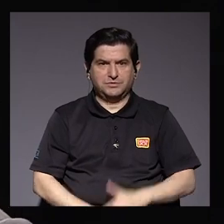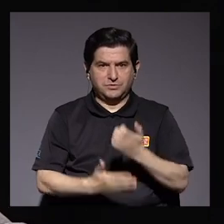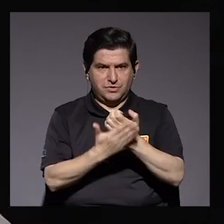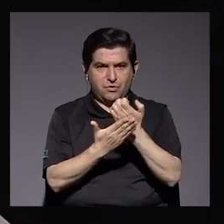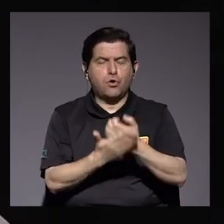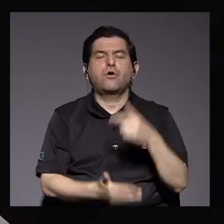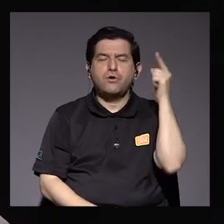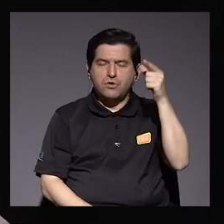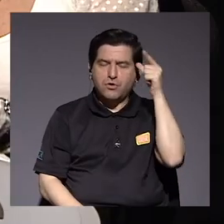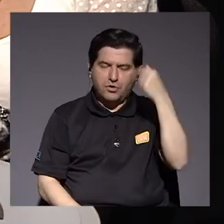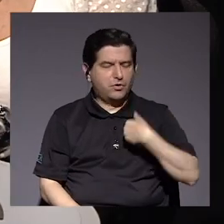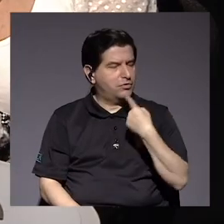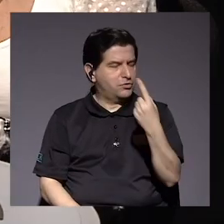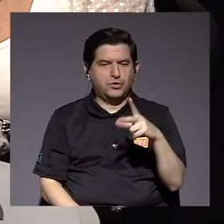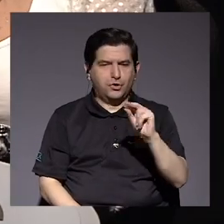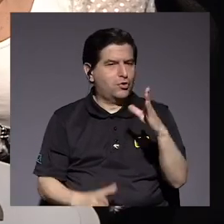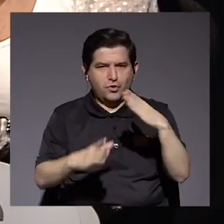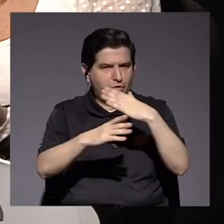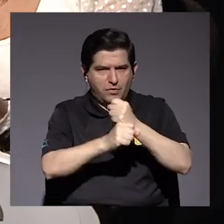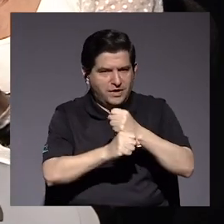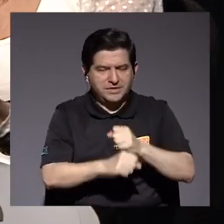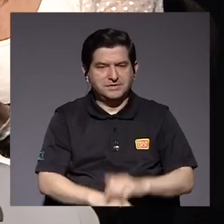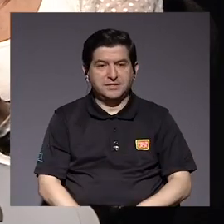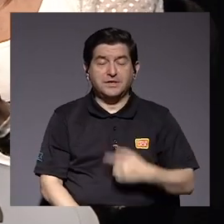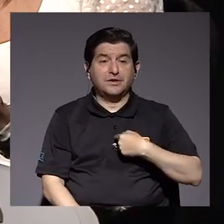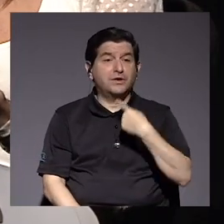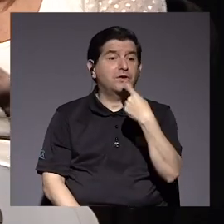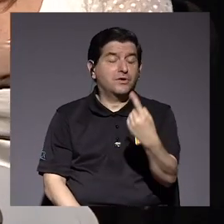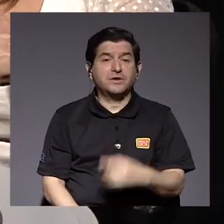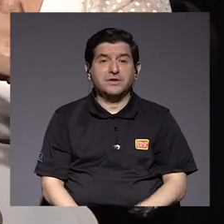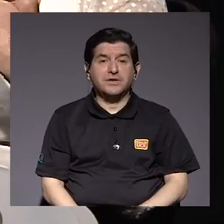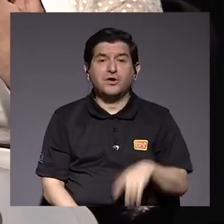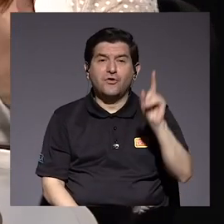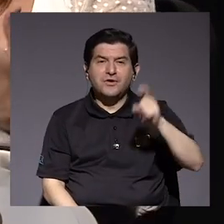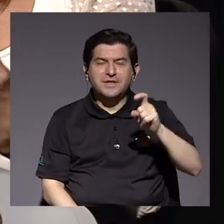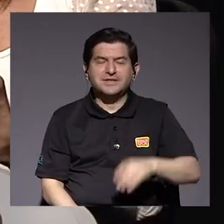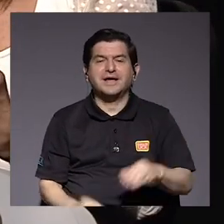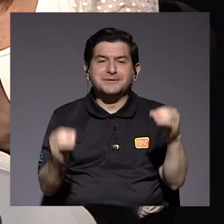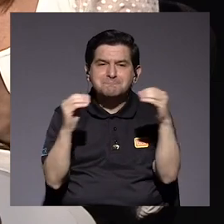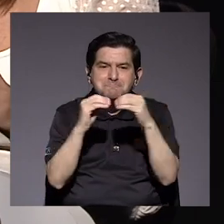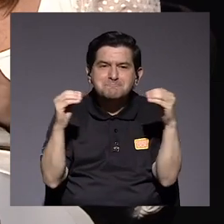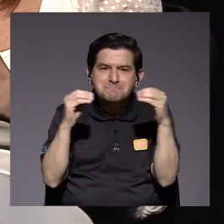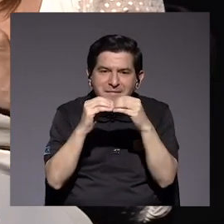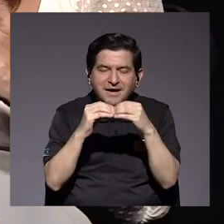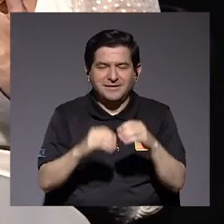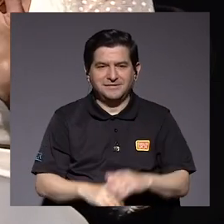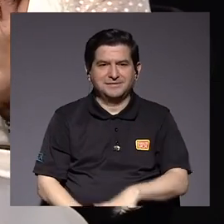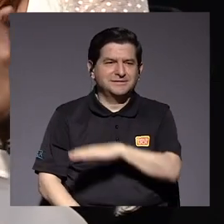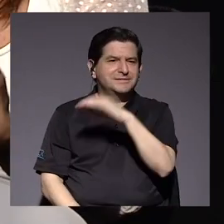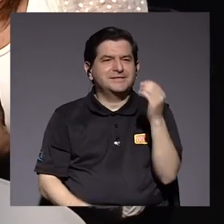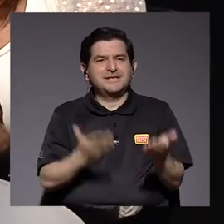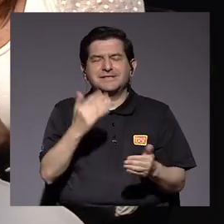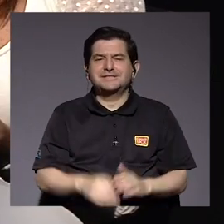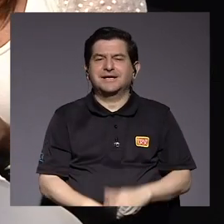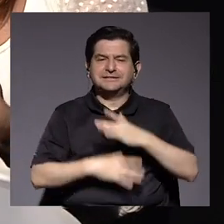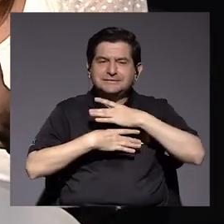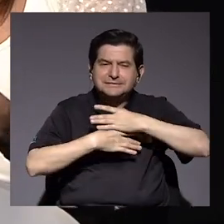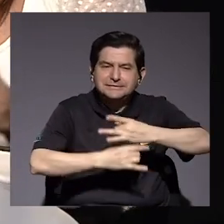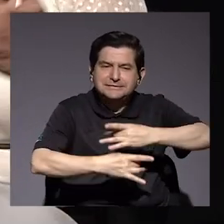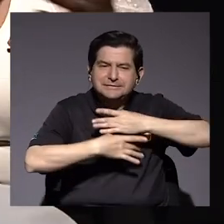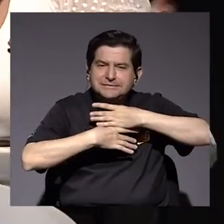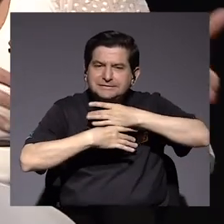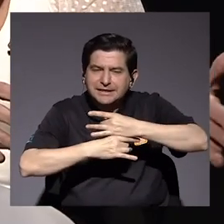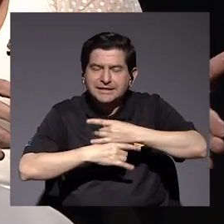económica. No por supuesto yo no estoy diciendo que no lo haga lo que estoy diciendo es que debería hacerlo más y debería tener más interés